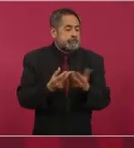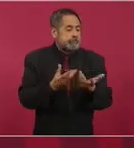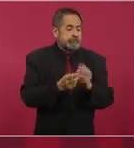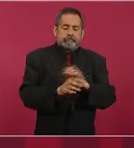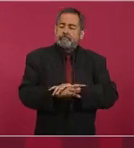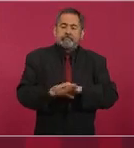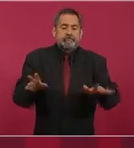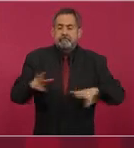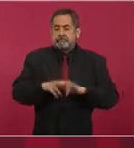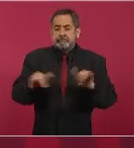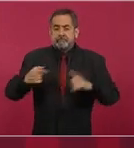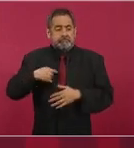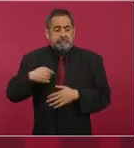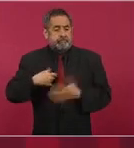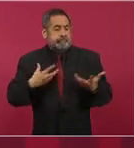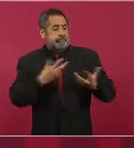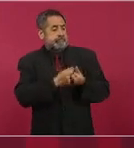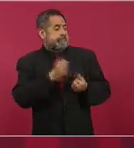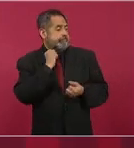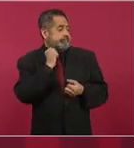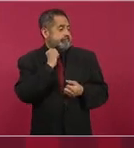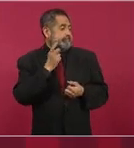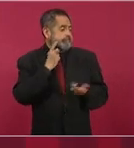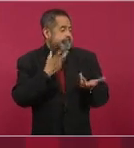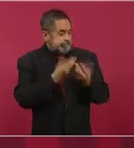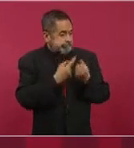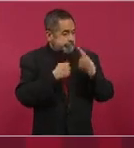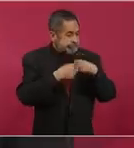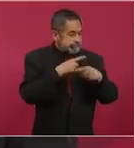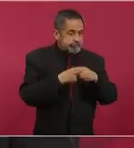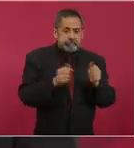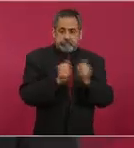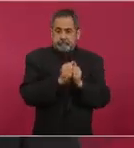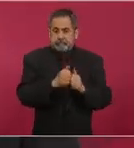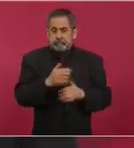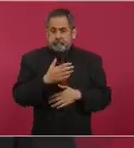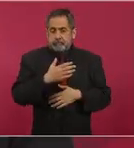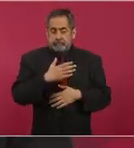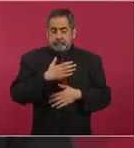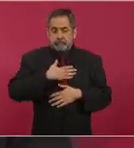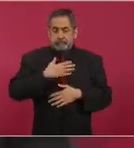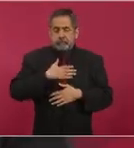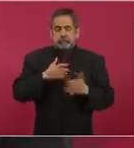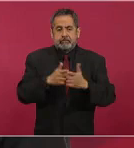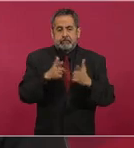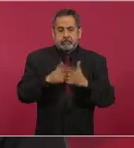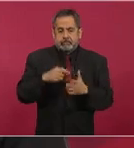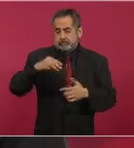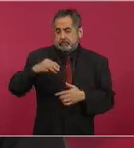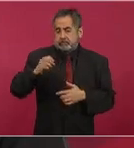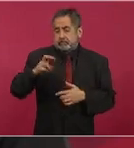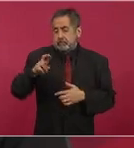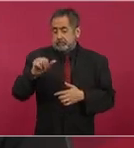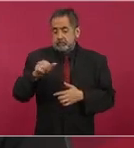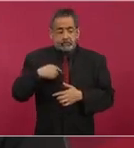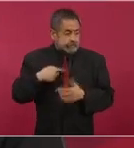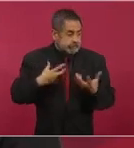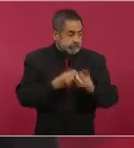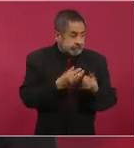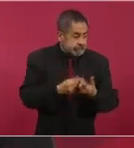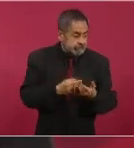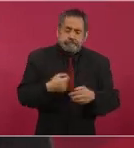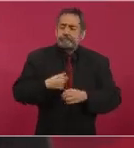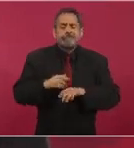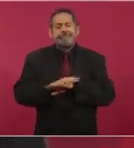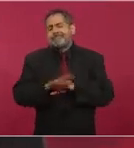diputados y senadores que pertenecen al movimiento por el que yo